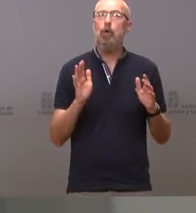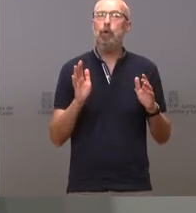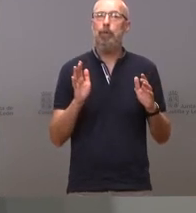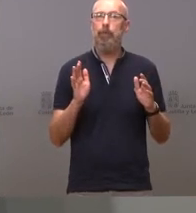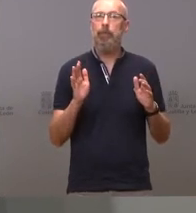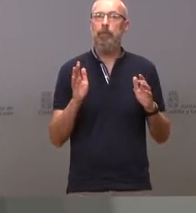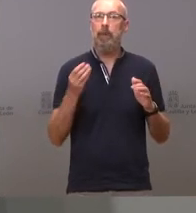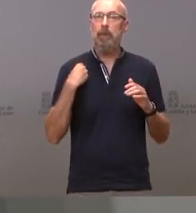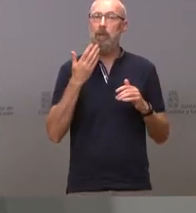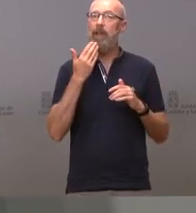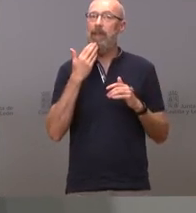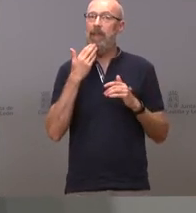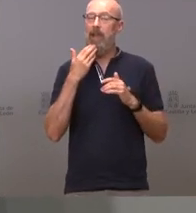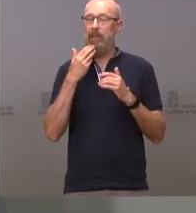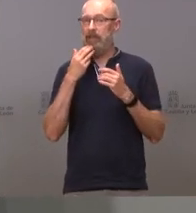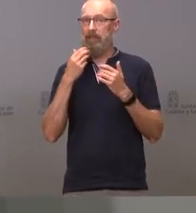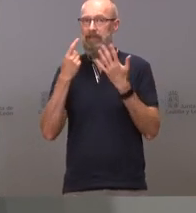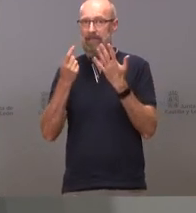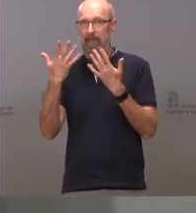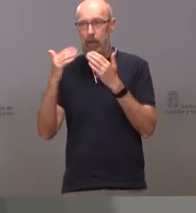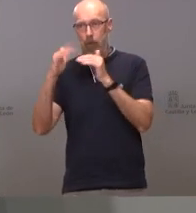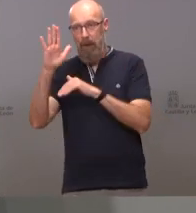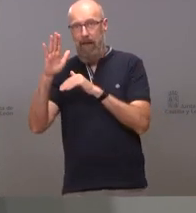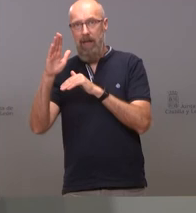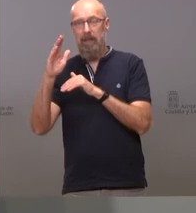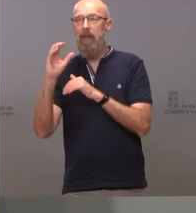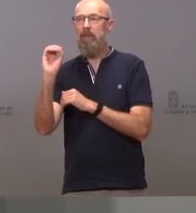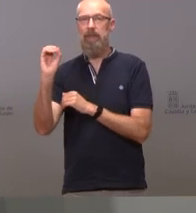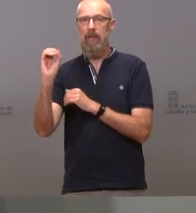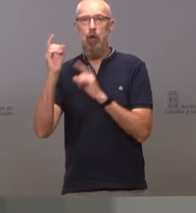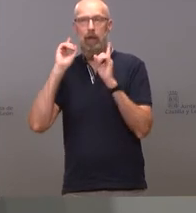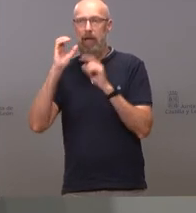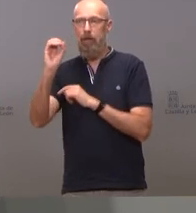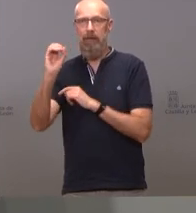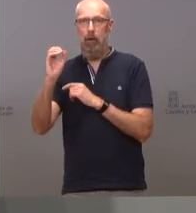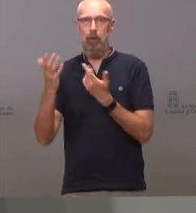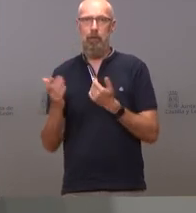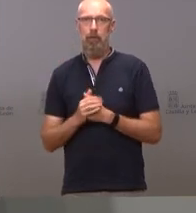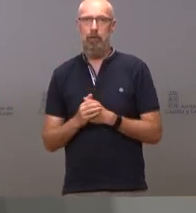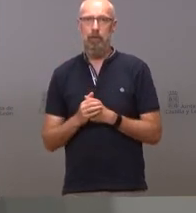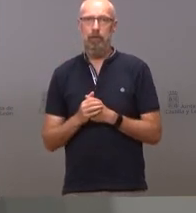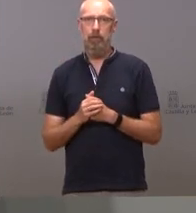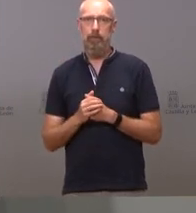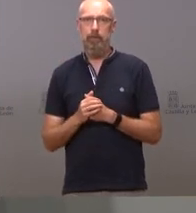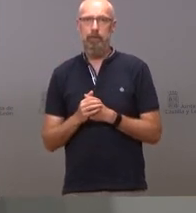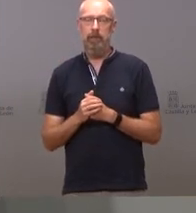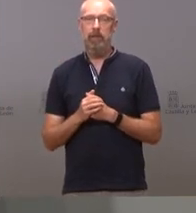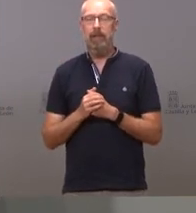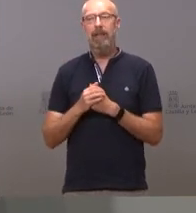mayores de 65 años en Zamora es de cero de cero a siete y de cero a catorce días